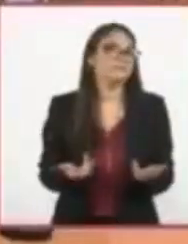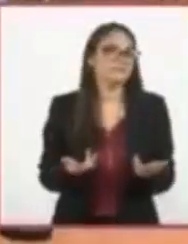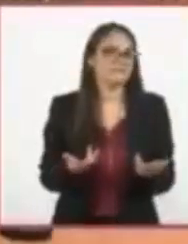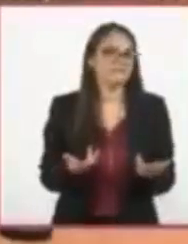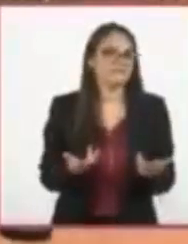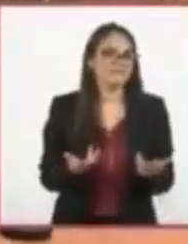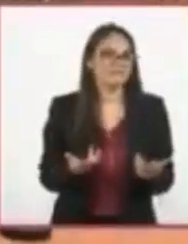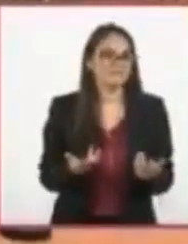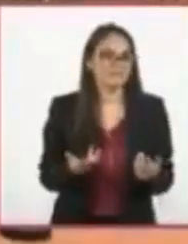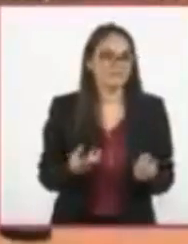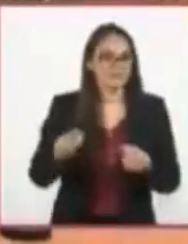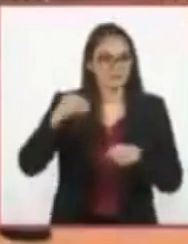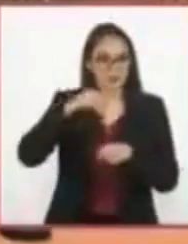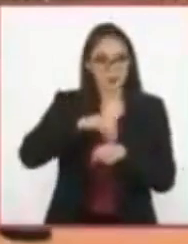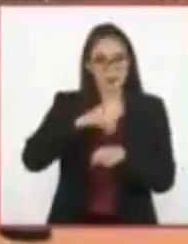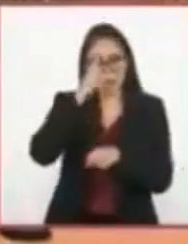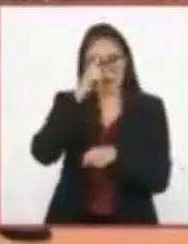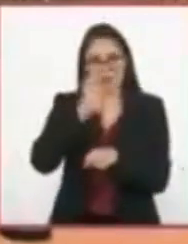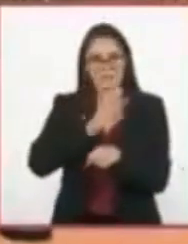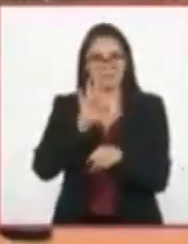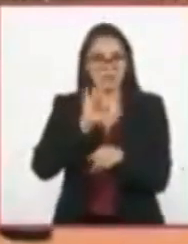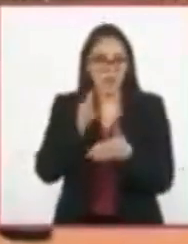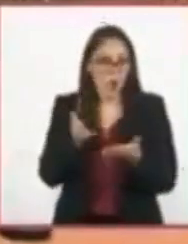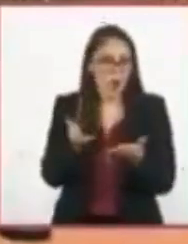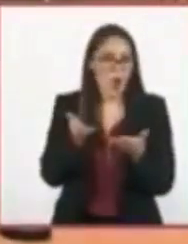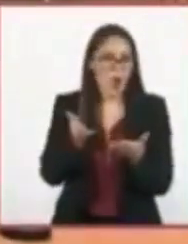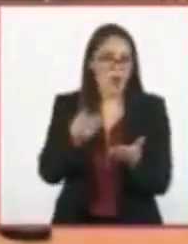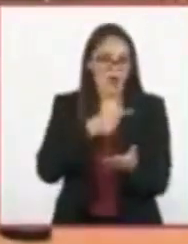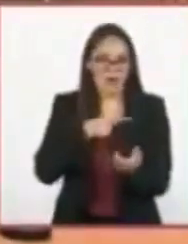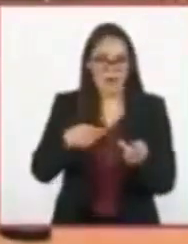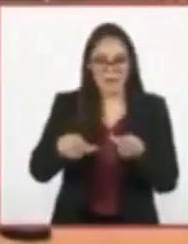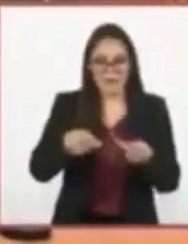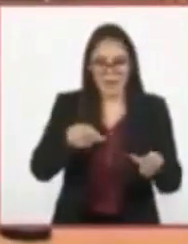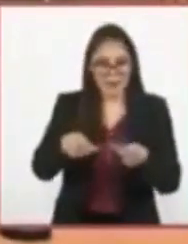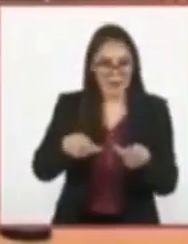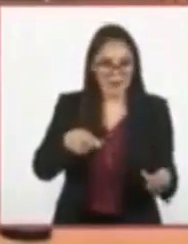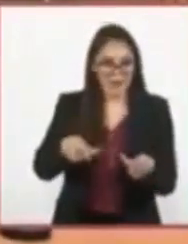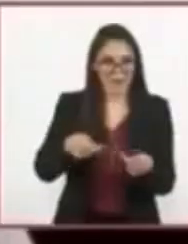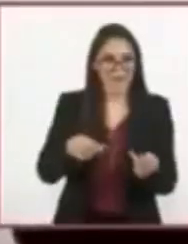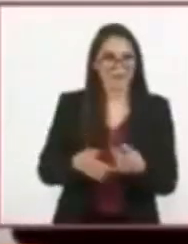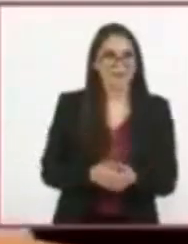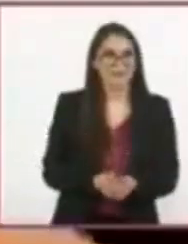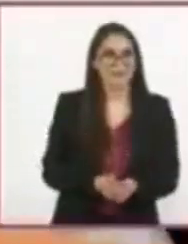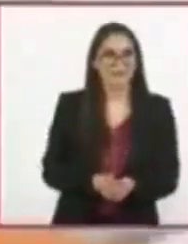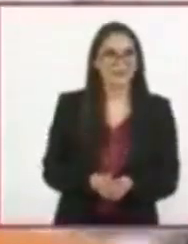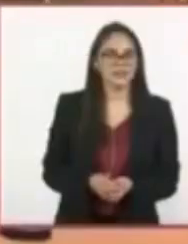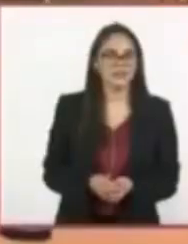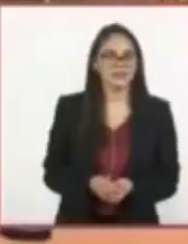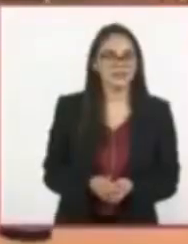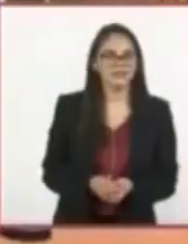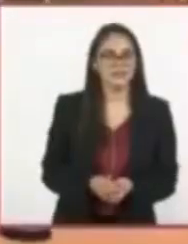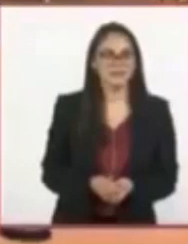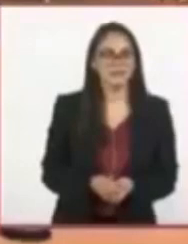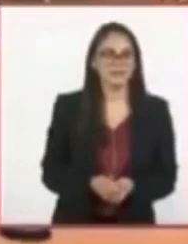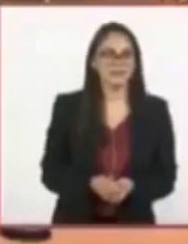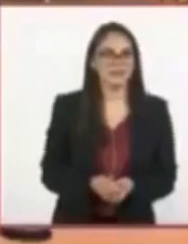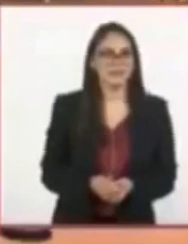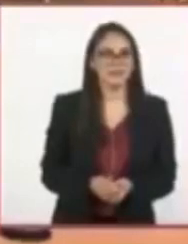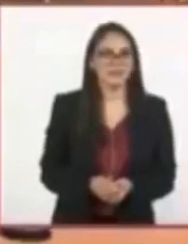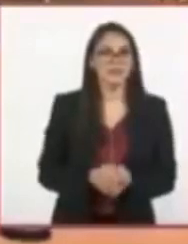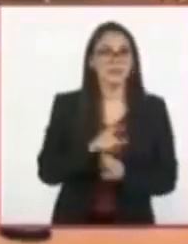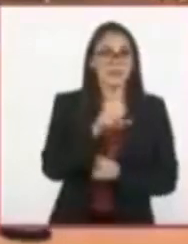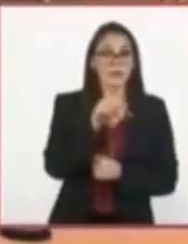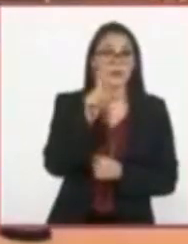ponemos la mezcla en el horno y la